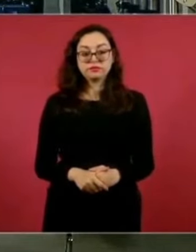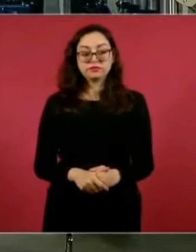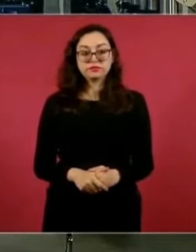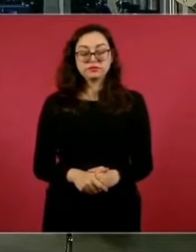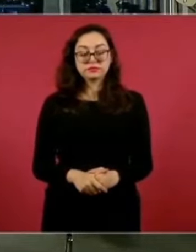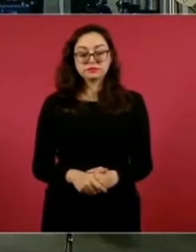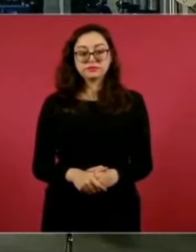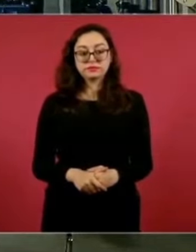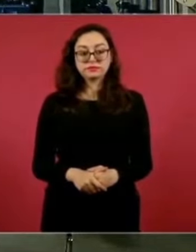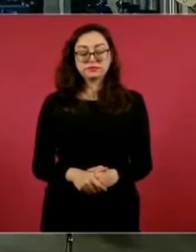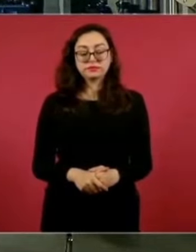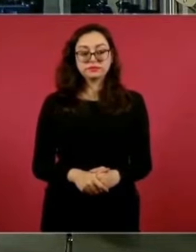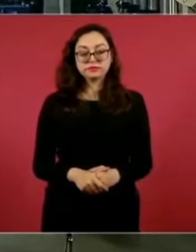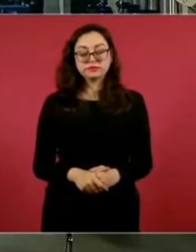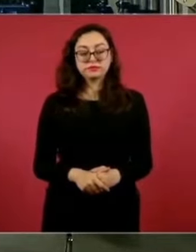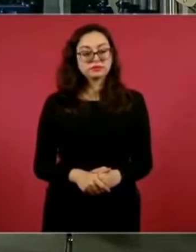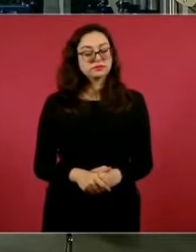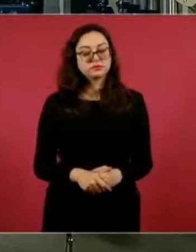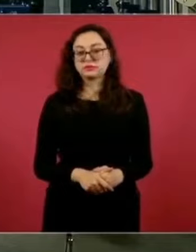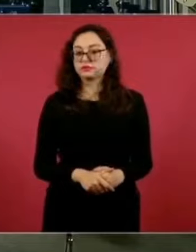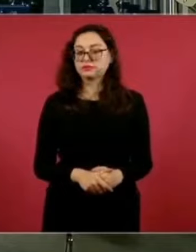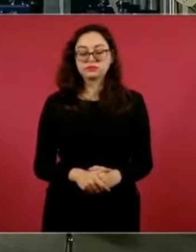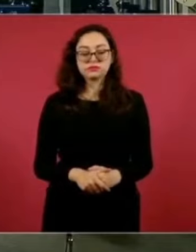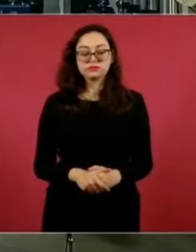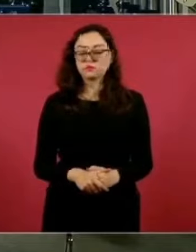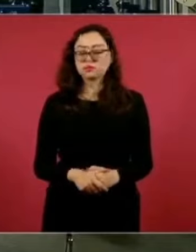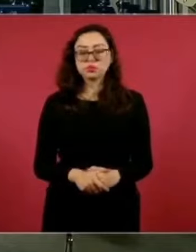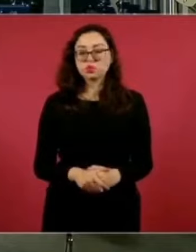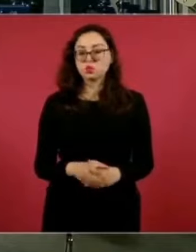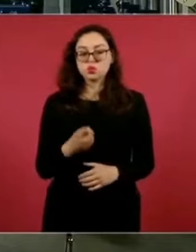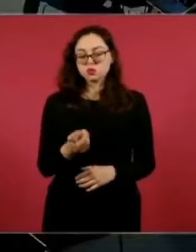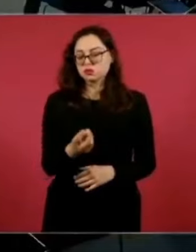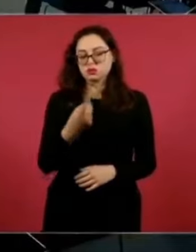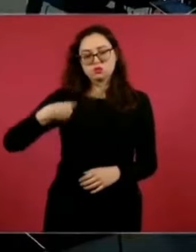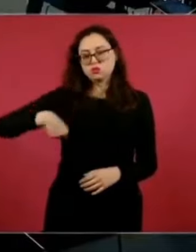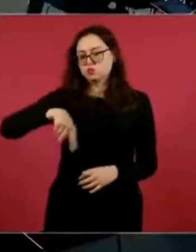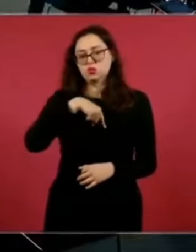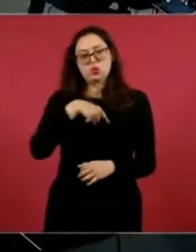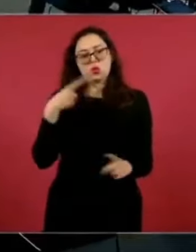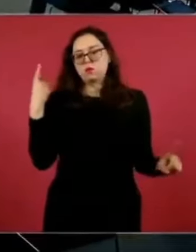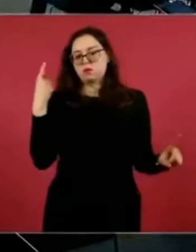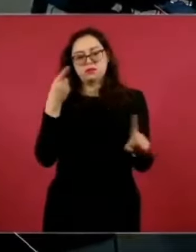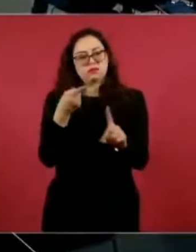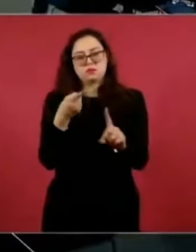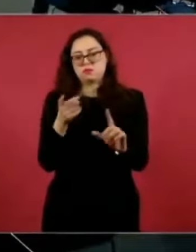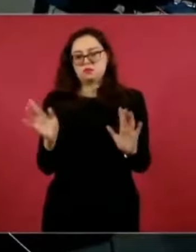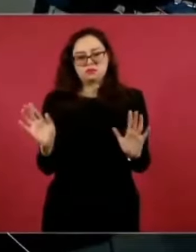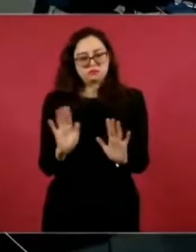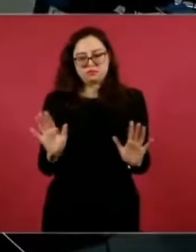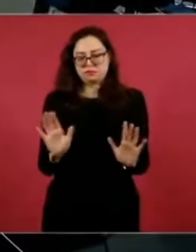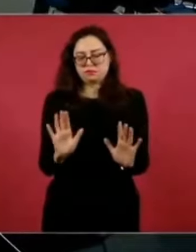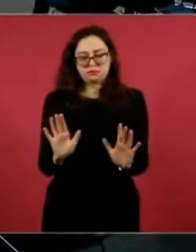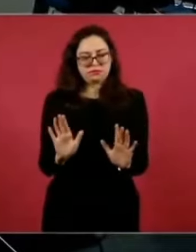el caso de nosotros no es ese nuestro propósito. La verdad que